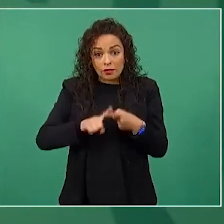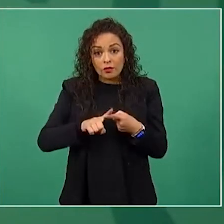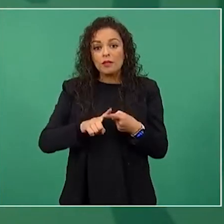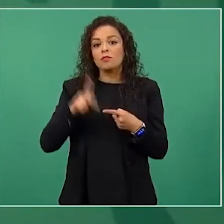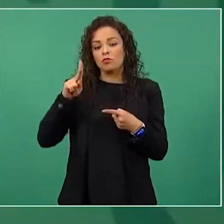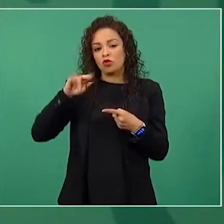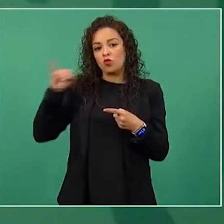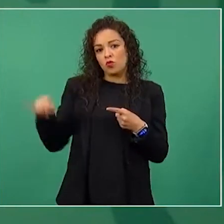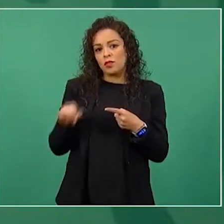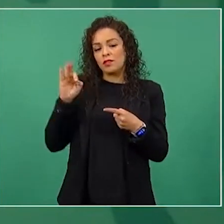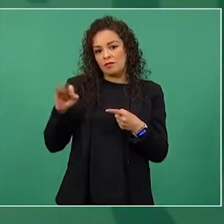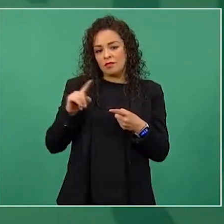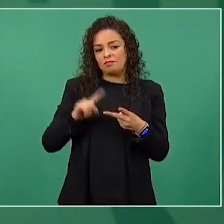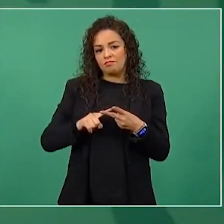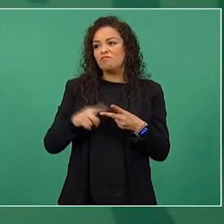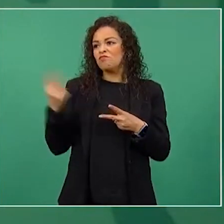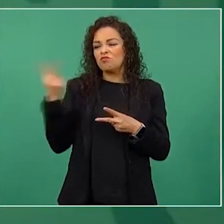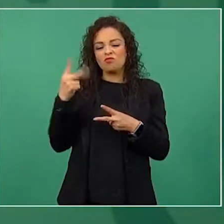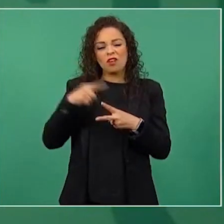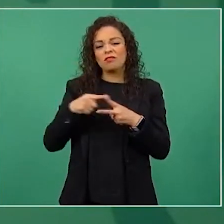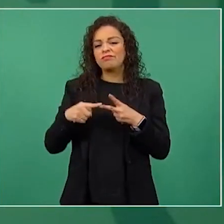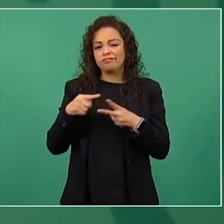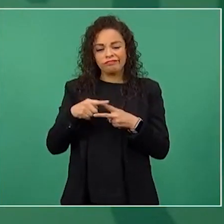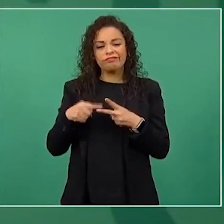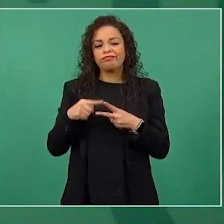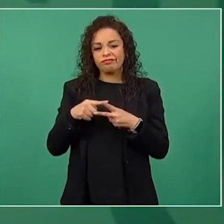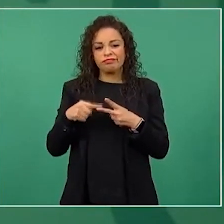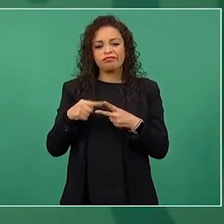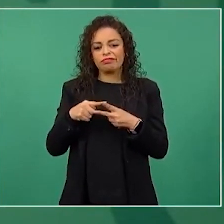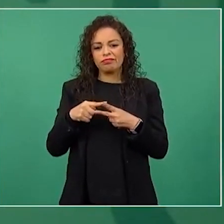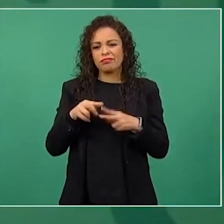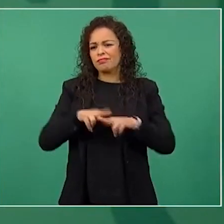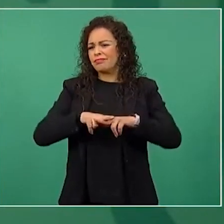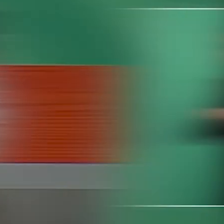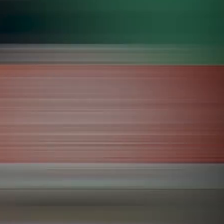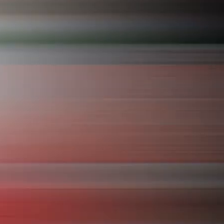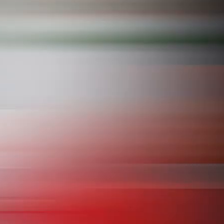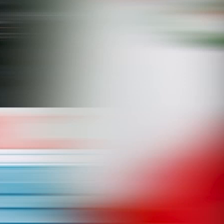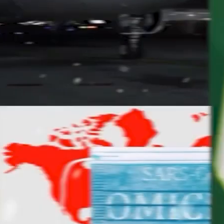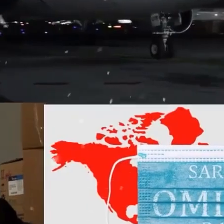denuncia presentada contra los consejeros que votaron a favor de posponer el ejercicio.